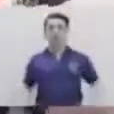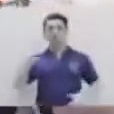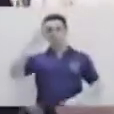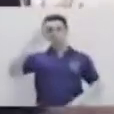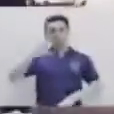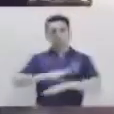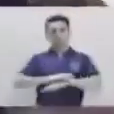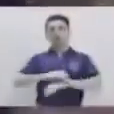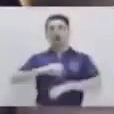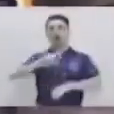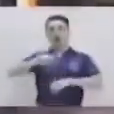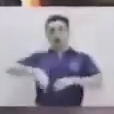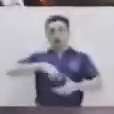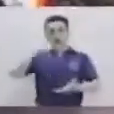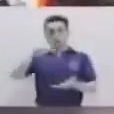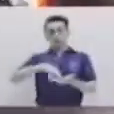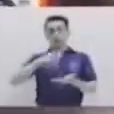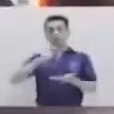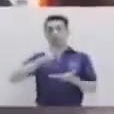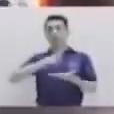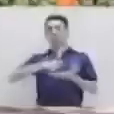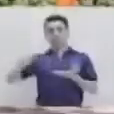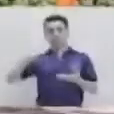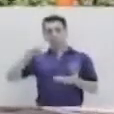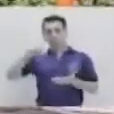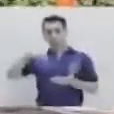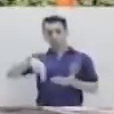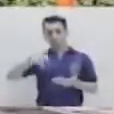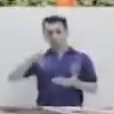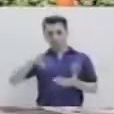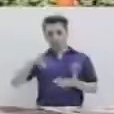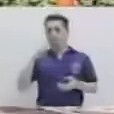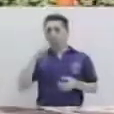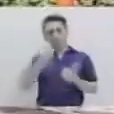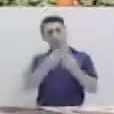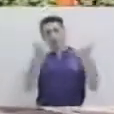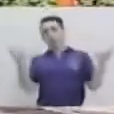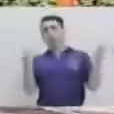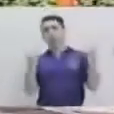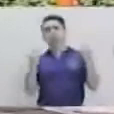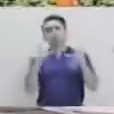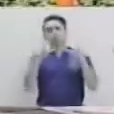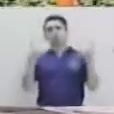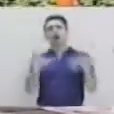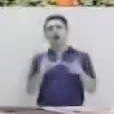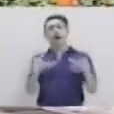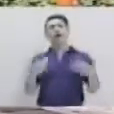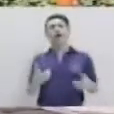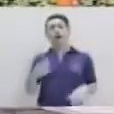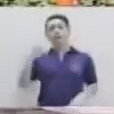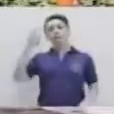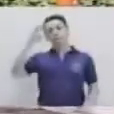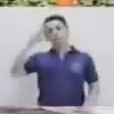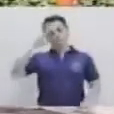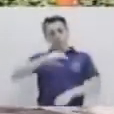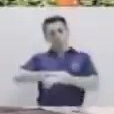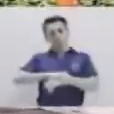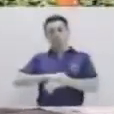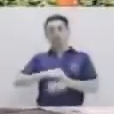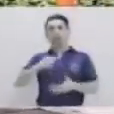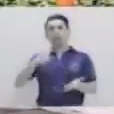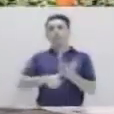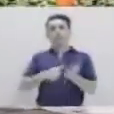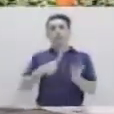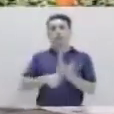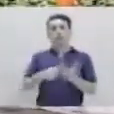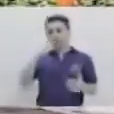Policía Nacional Civil. Pero también existe el agente de tránsito, como aparecen en muchos lugares o en muchos municipios, que es la Policía Municipal de